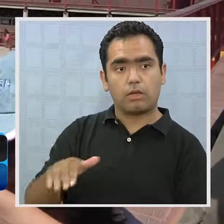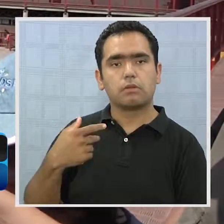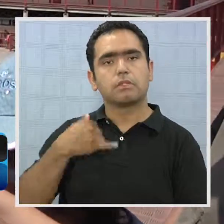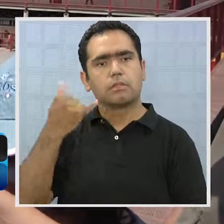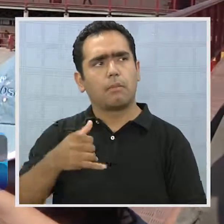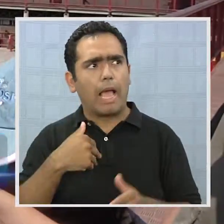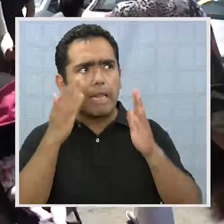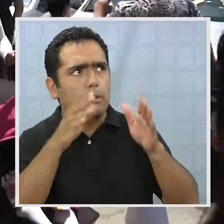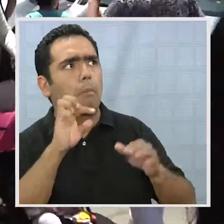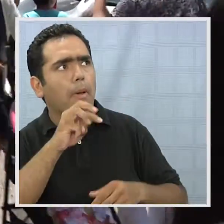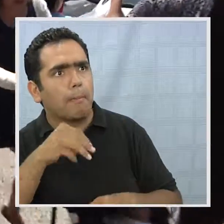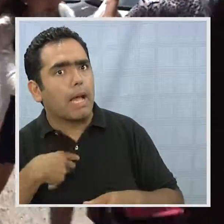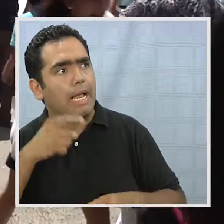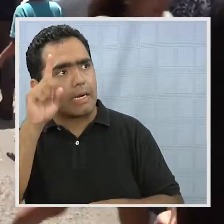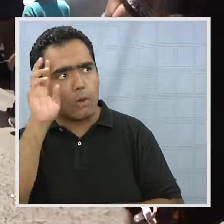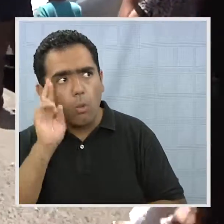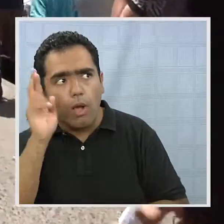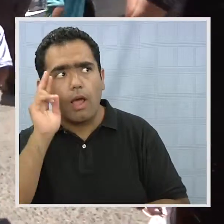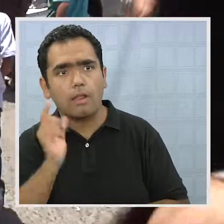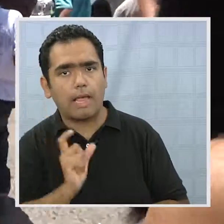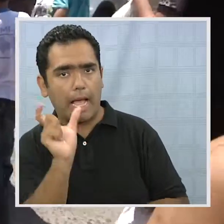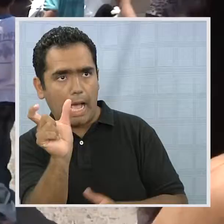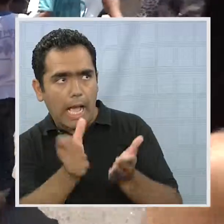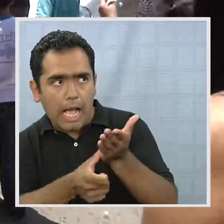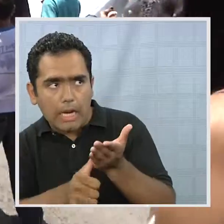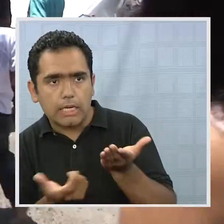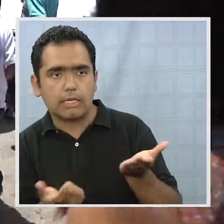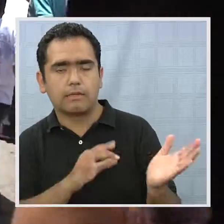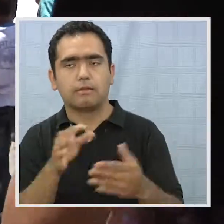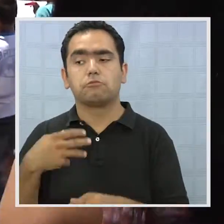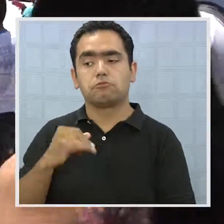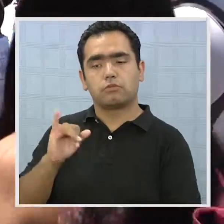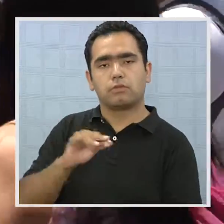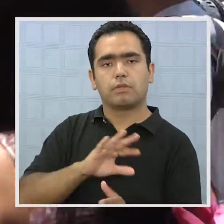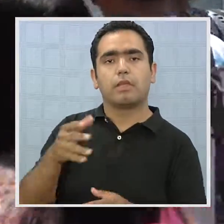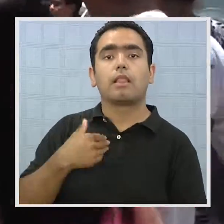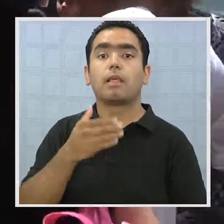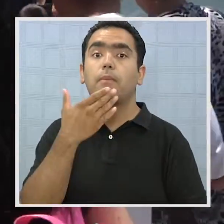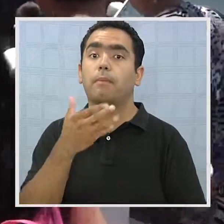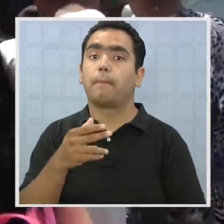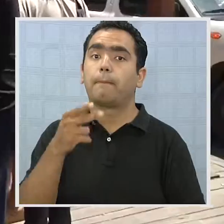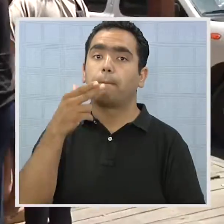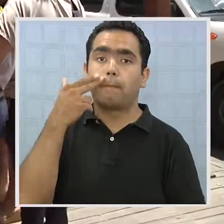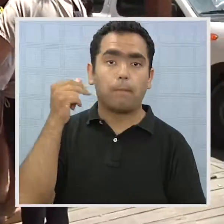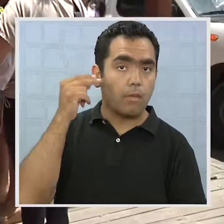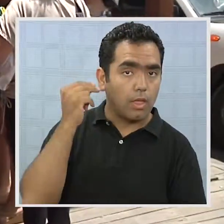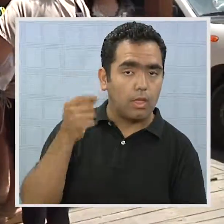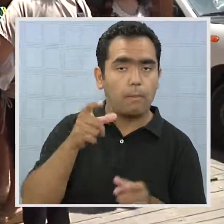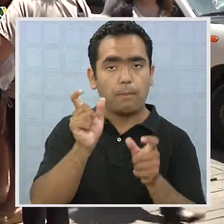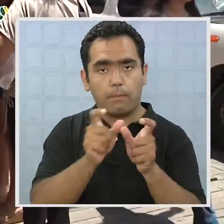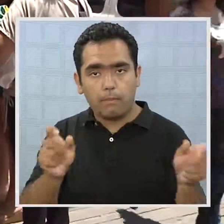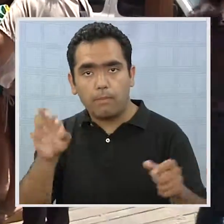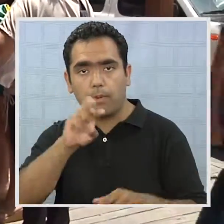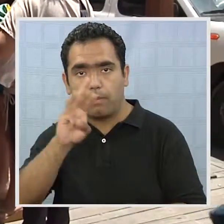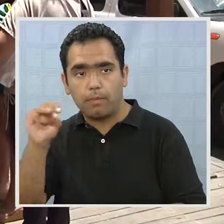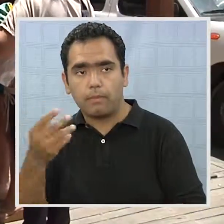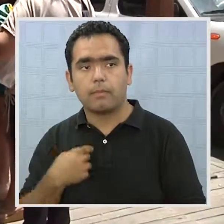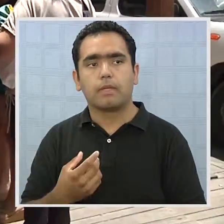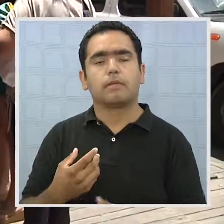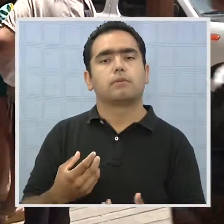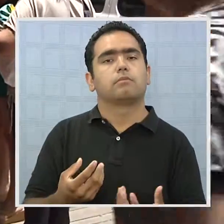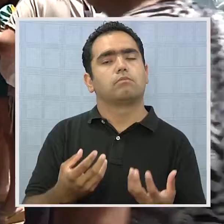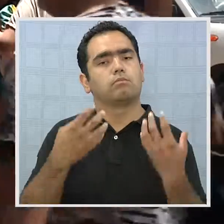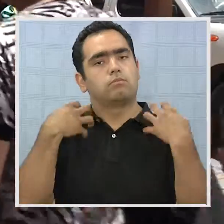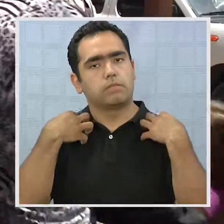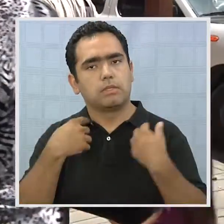carnet y todo bien. Y es que muchos padres entienden el votar como un deber cívico y consideran parte de la educación de sus hijos que